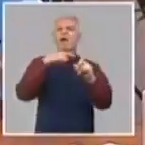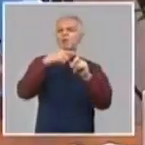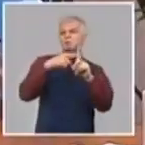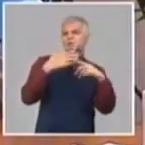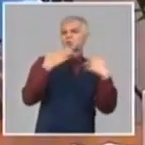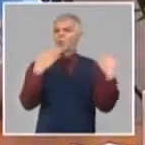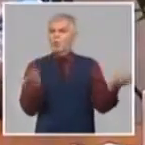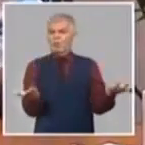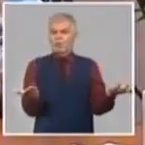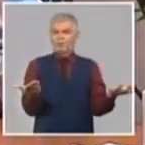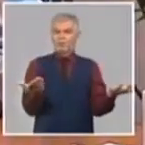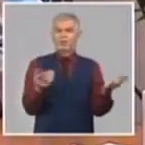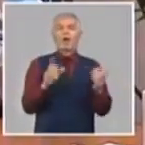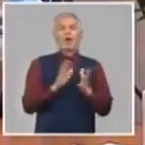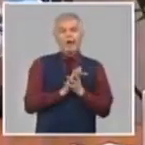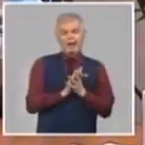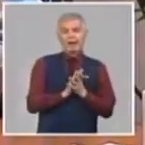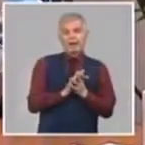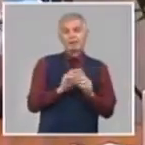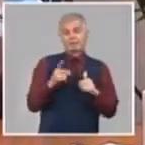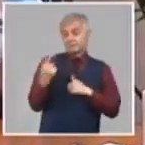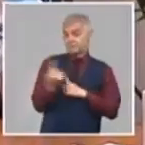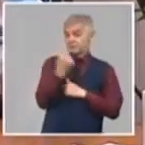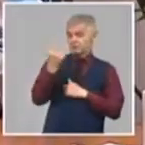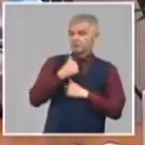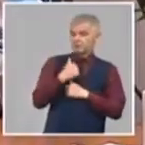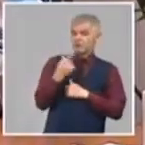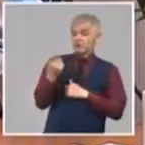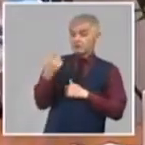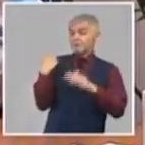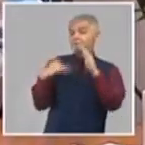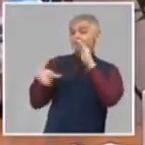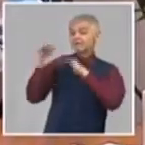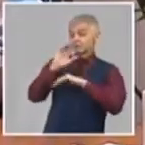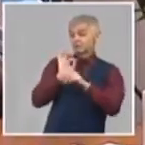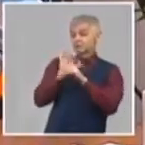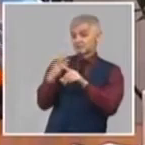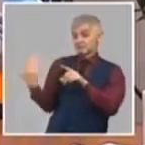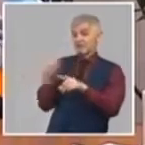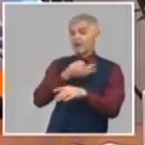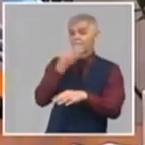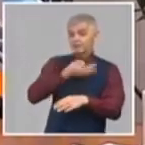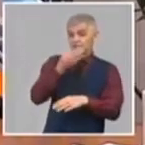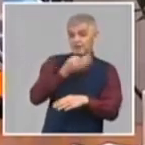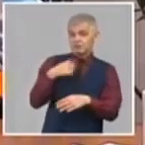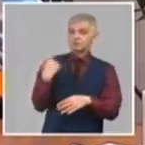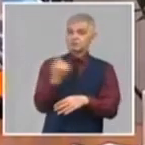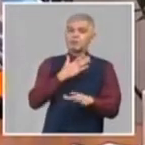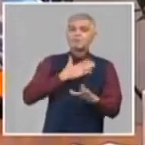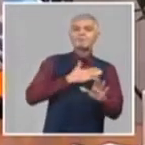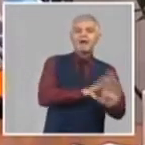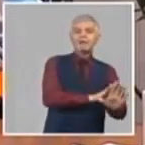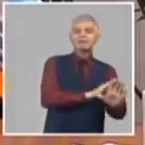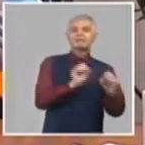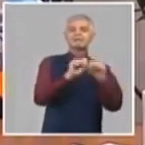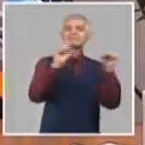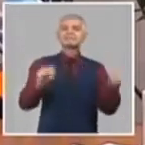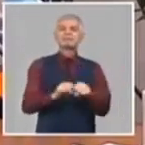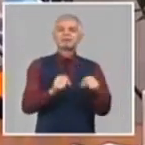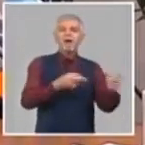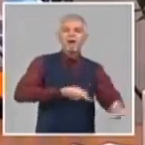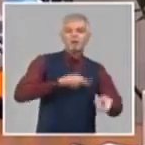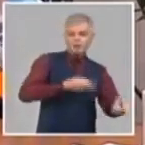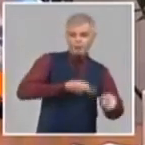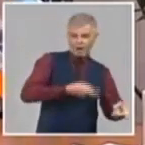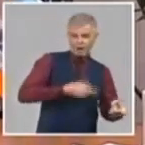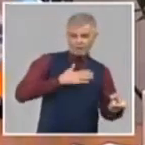Bueno, primero nosotros, como decía el ministro en inicio, nosotros somos parte de un sistema agropecuario cubano. El Grupo Azucareros